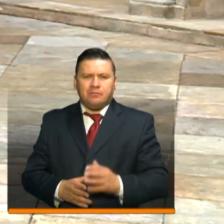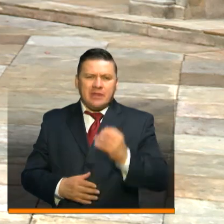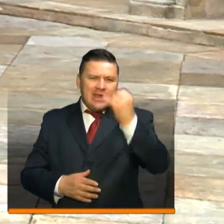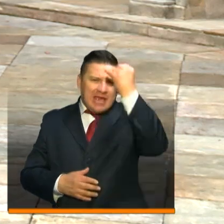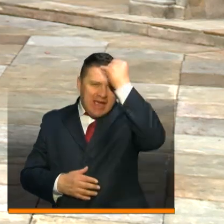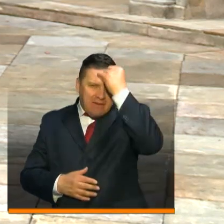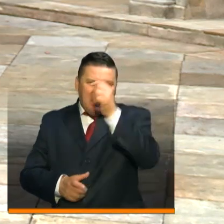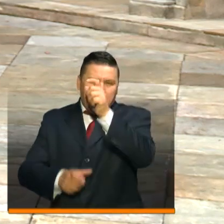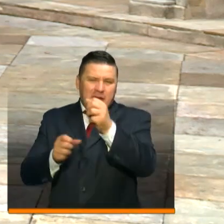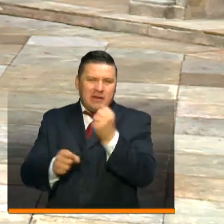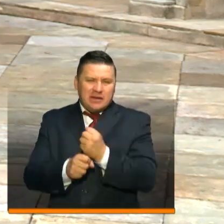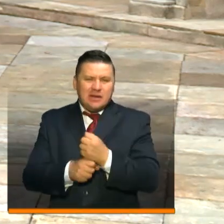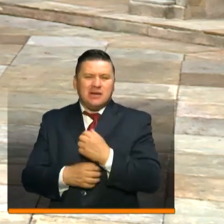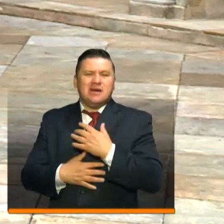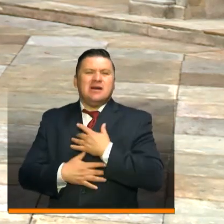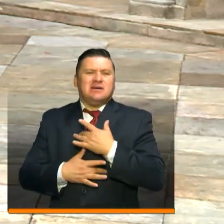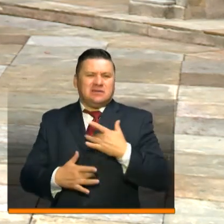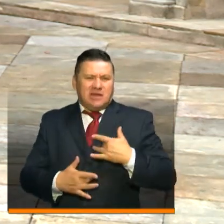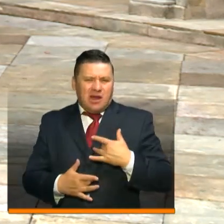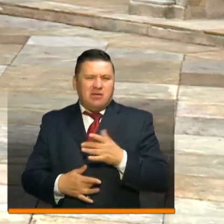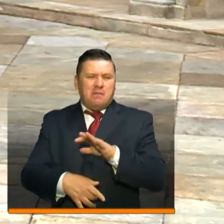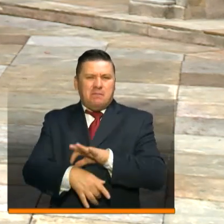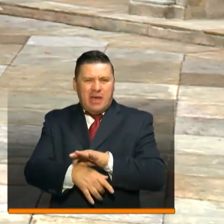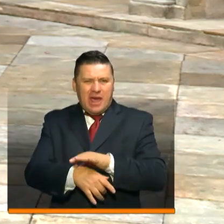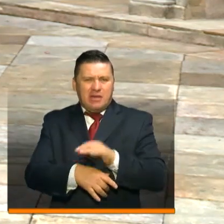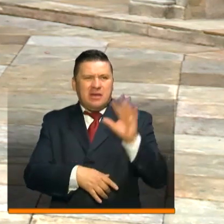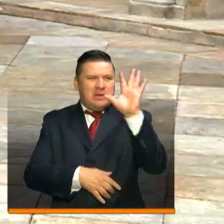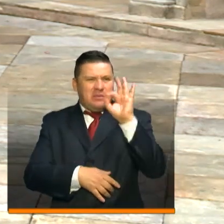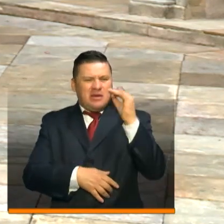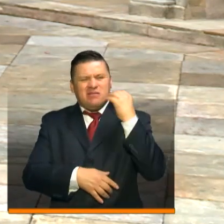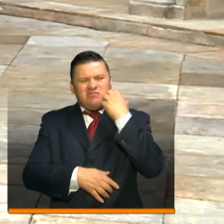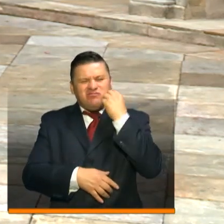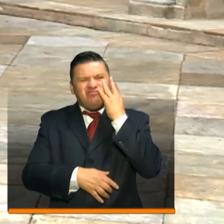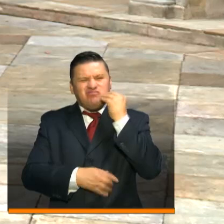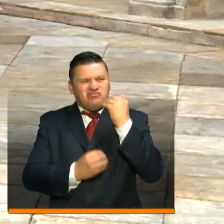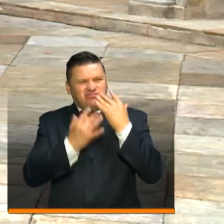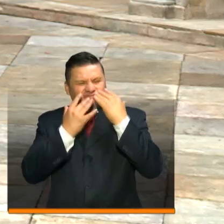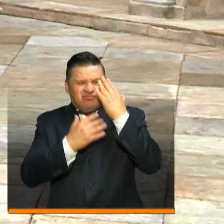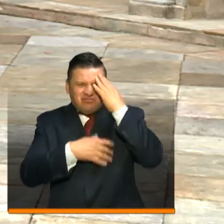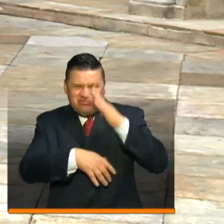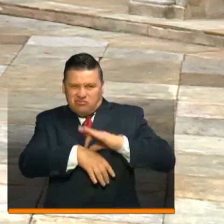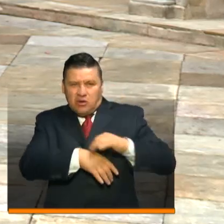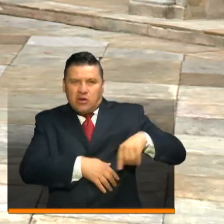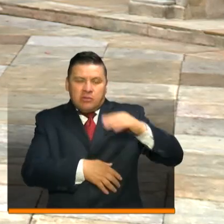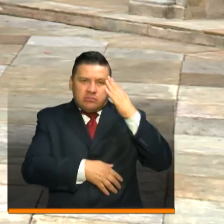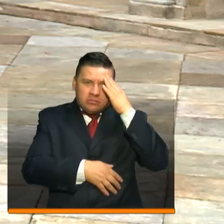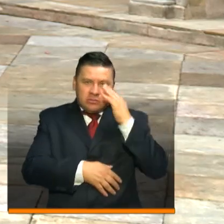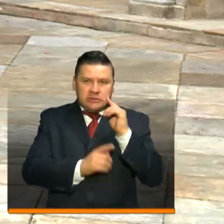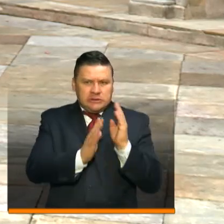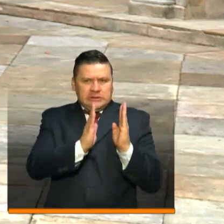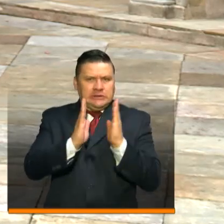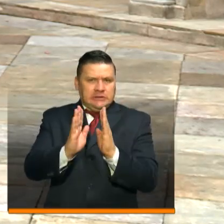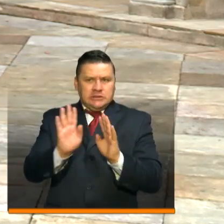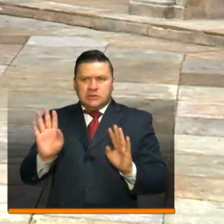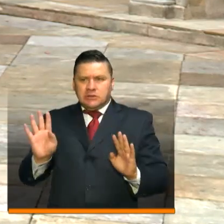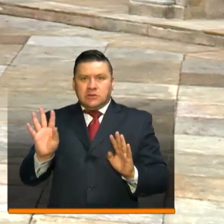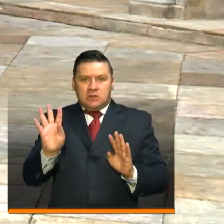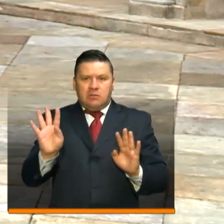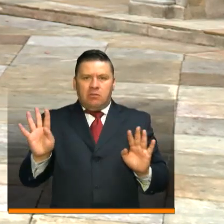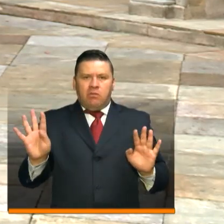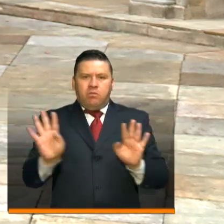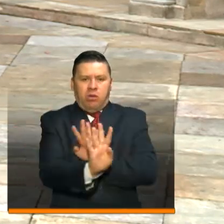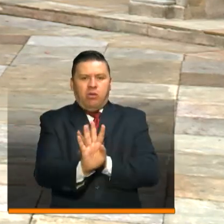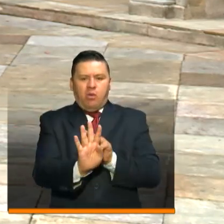Enfermeras, trabajadores del sector salud, médicos, epidemiólogos, infectólogos, hacen parte de ese primer frente para combatir el